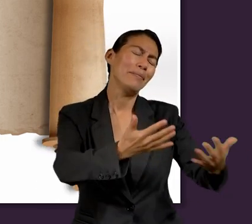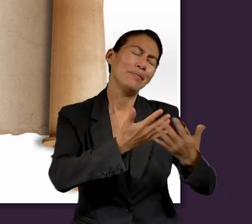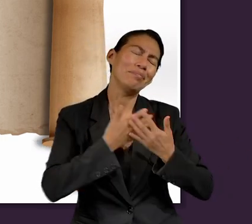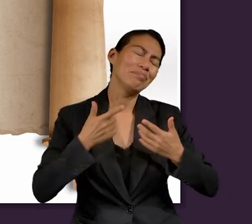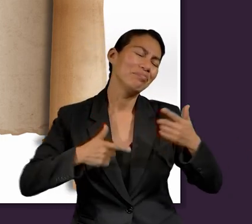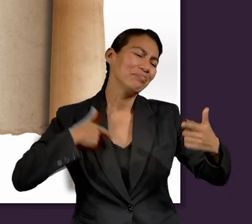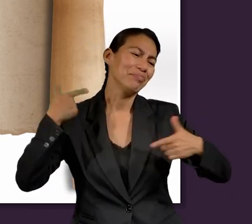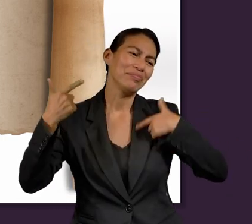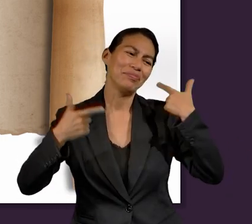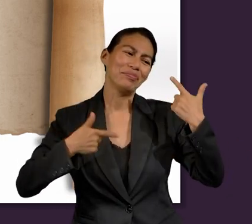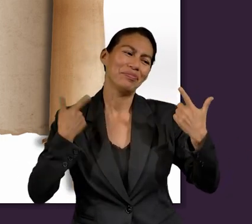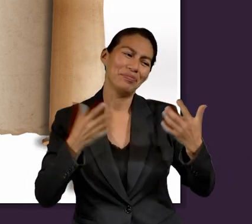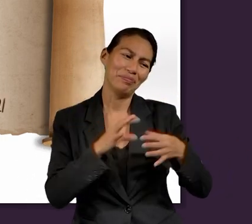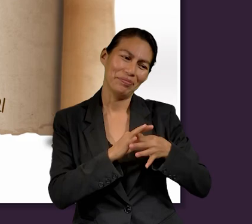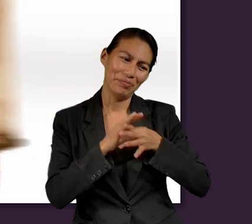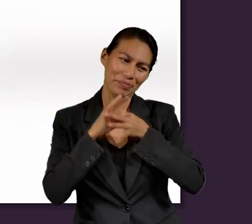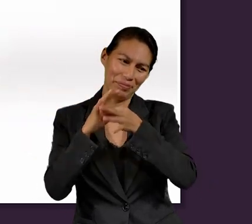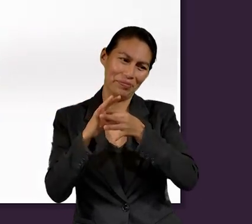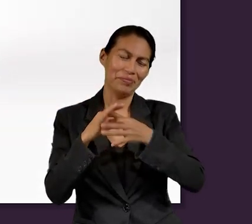Entra en el gozo de tu Señor.